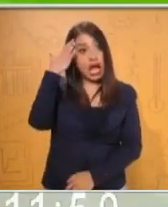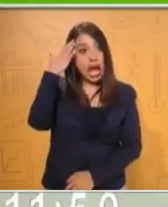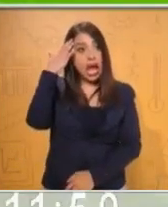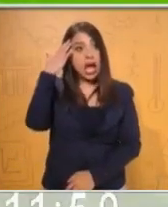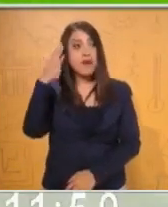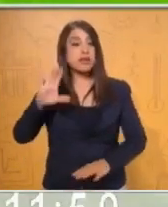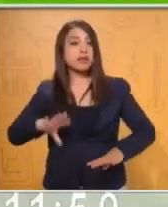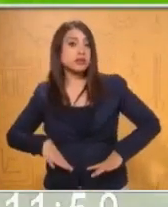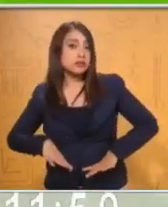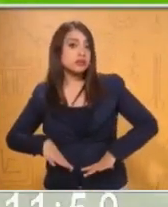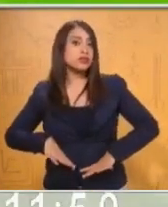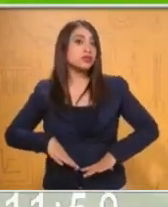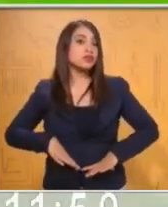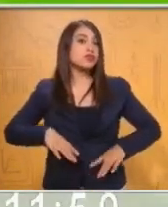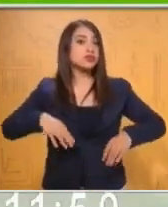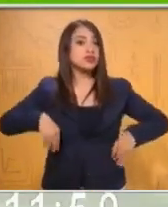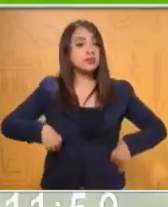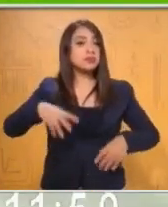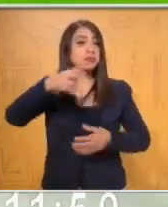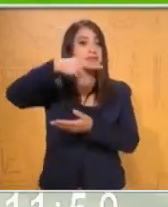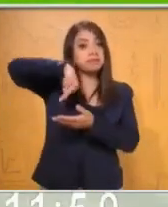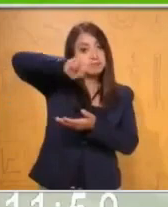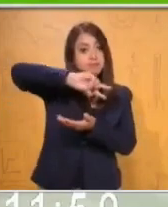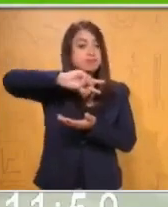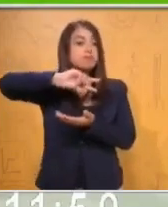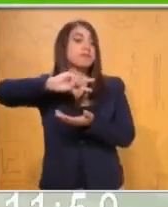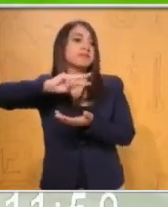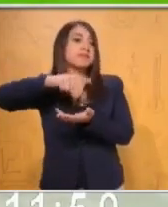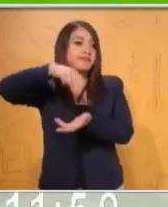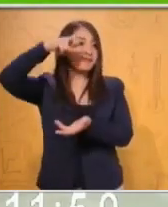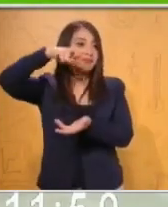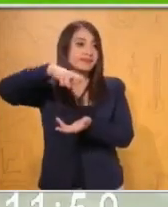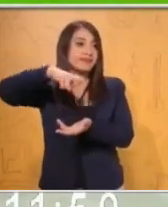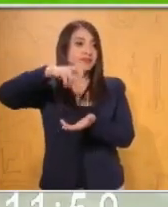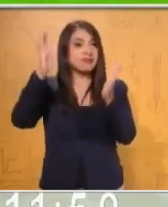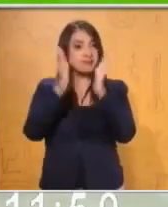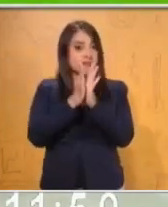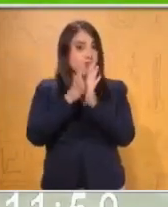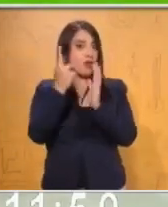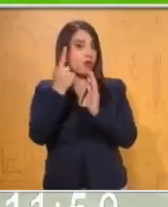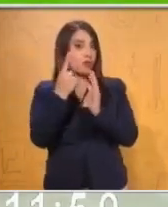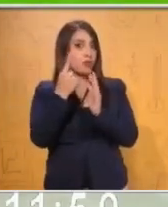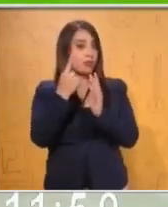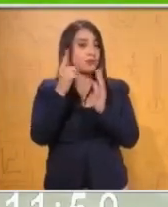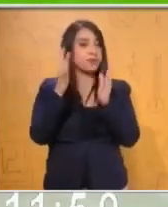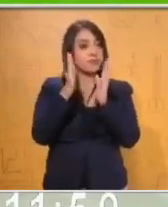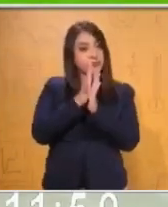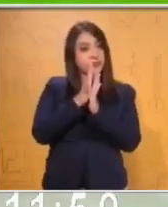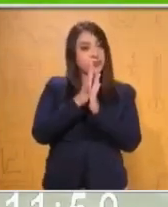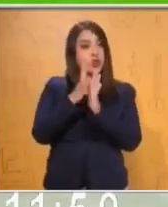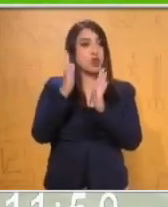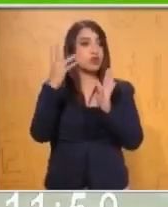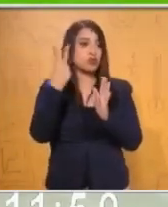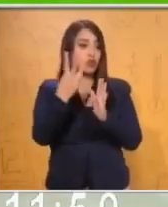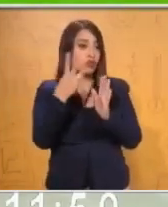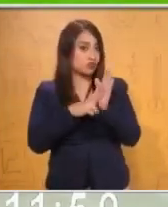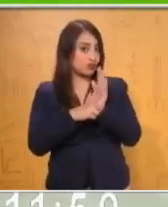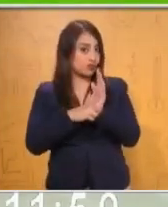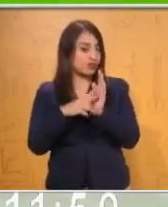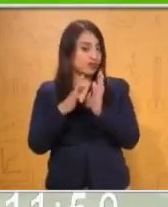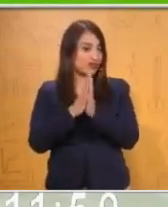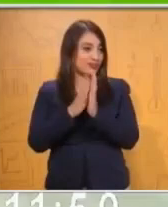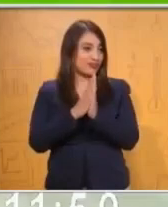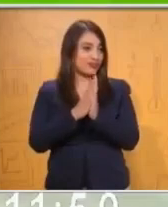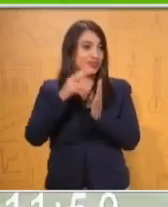Cintura. Espalda. Vuelta. Salto. Aplauso. Palmada. Dos palmadas. Dos